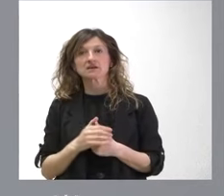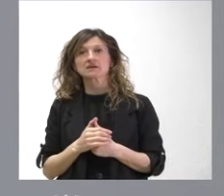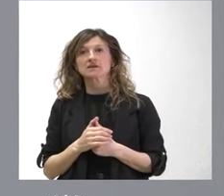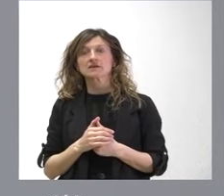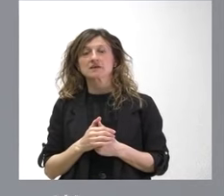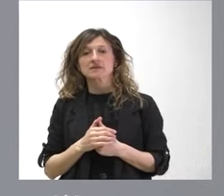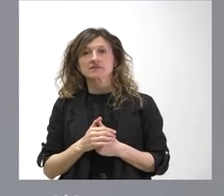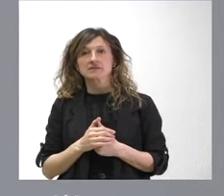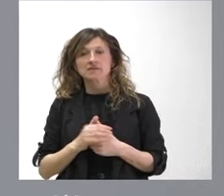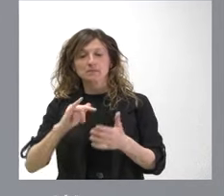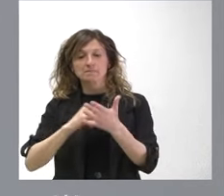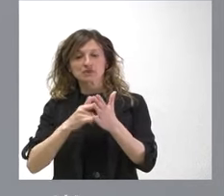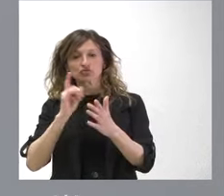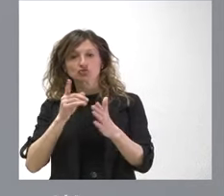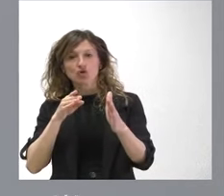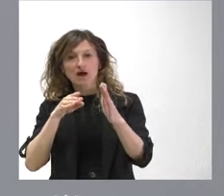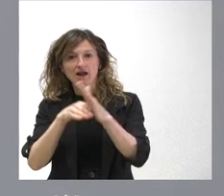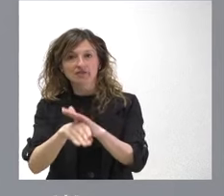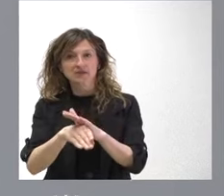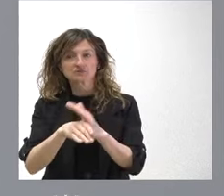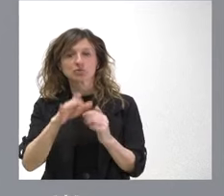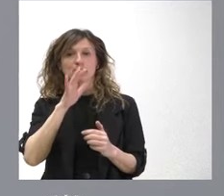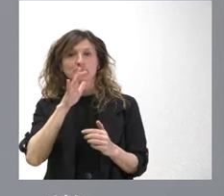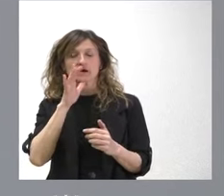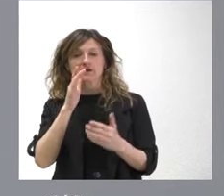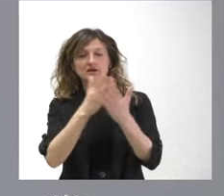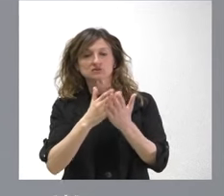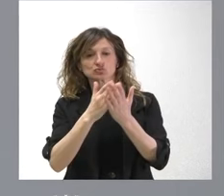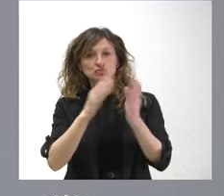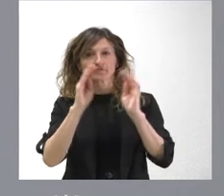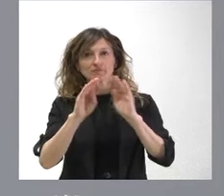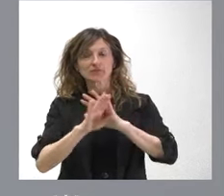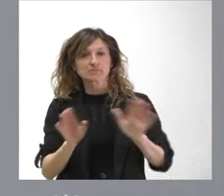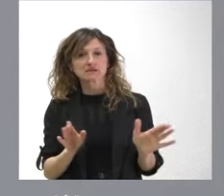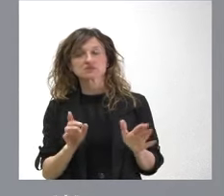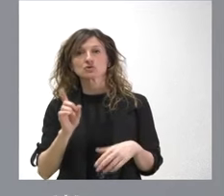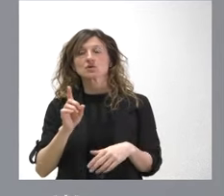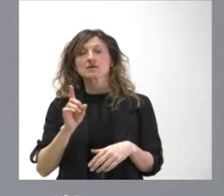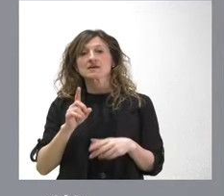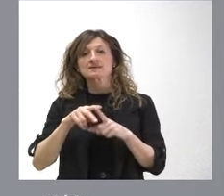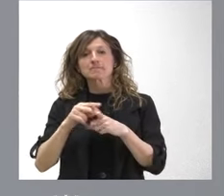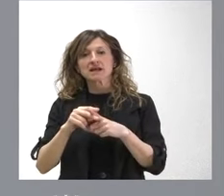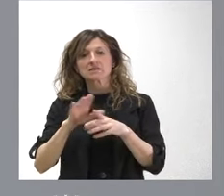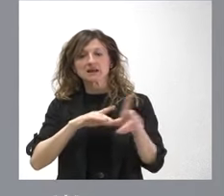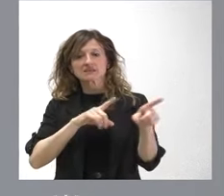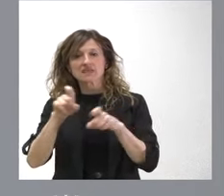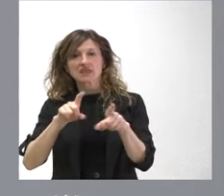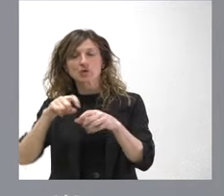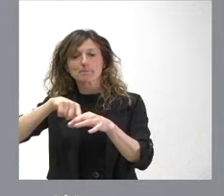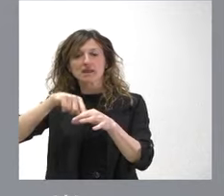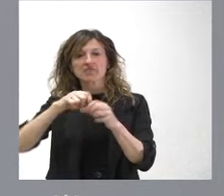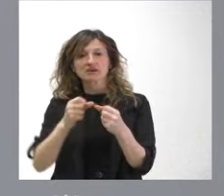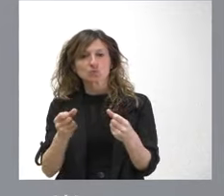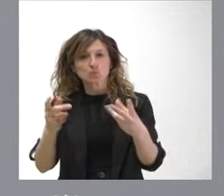un método de acceso a la disposición de unos estudios de formación sino como un mecanismo de selección de cuáles son las plazas